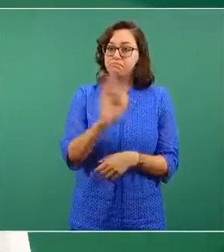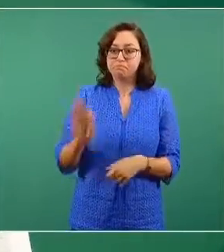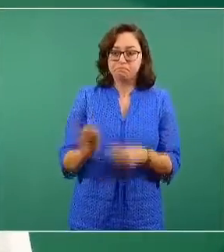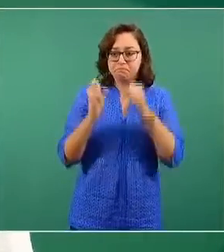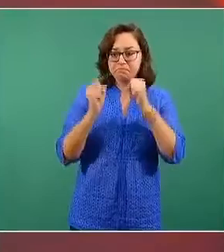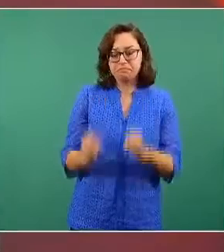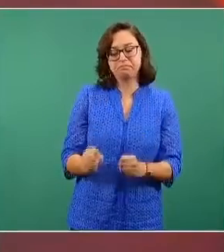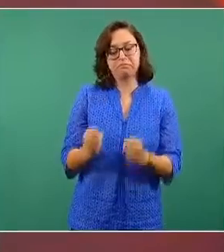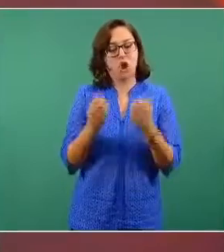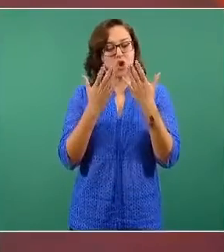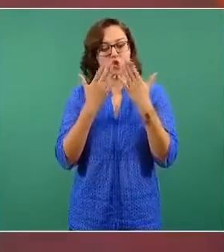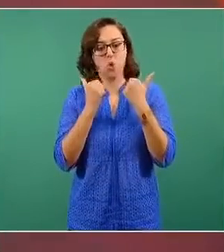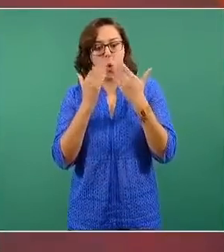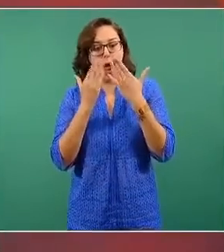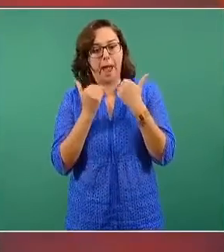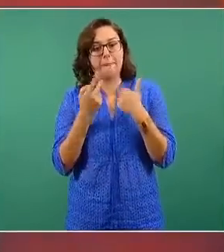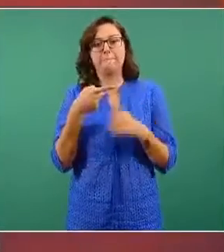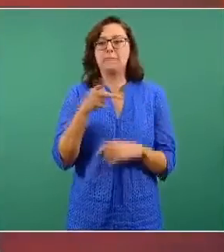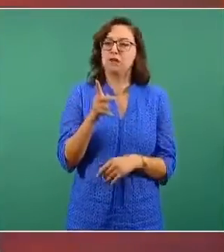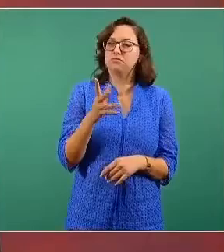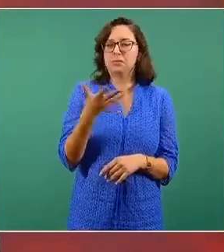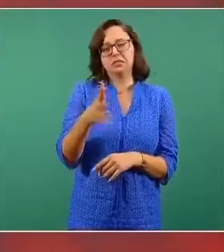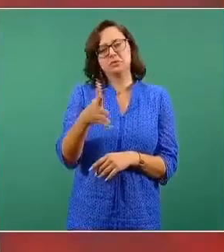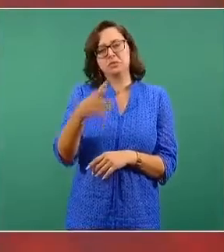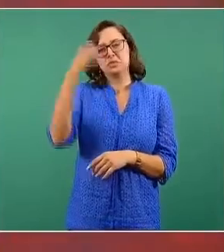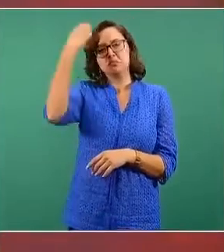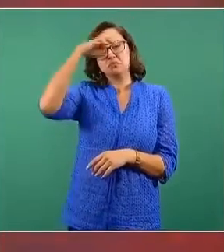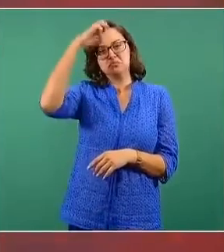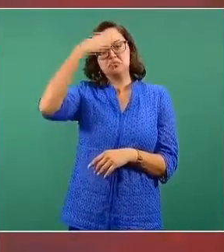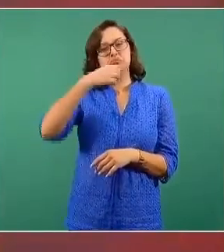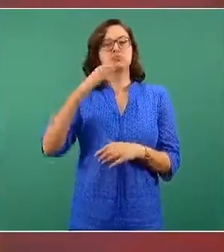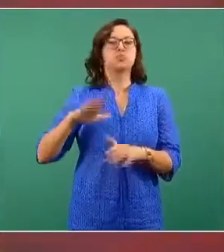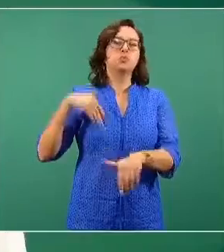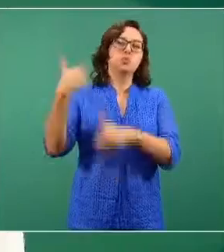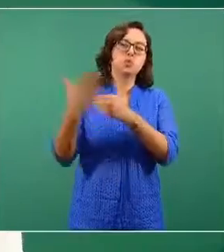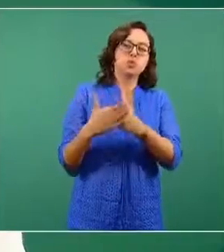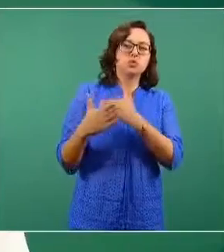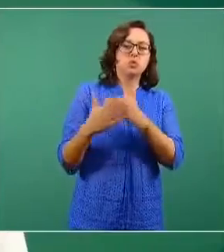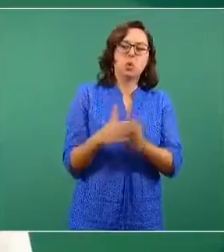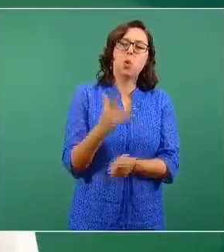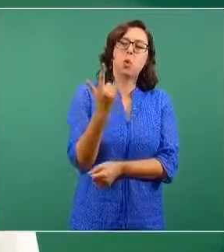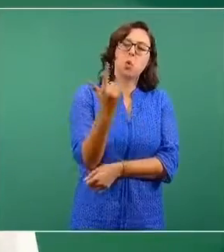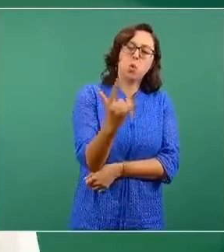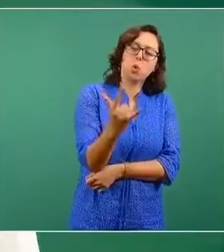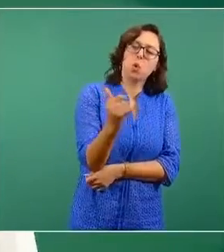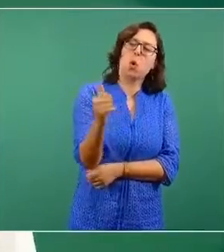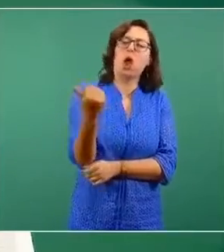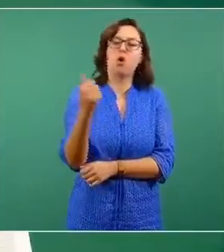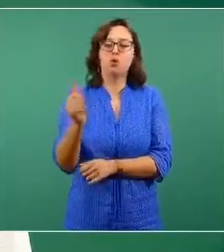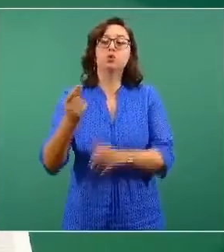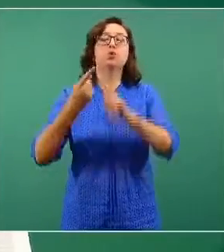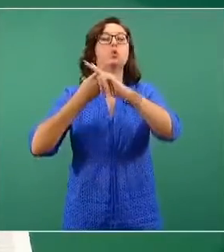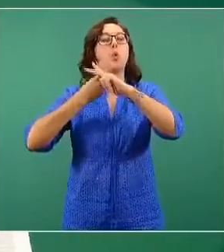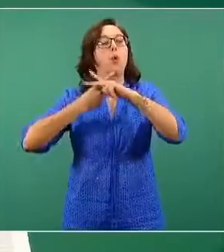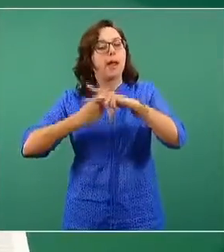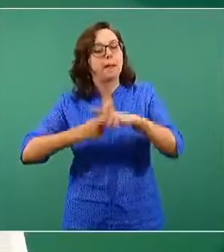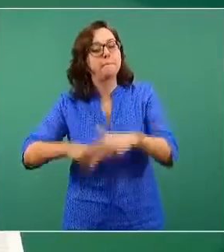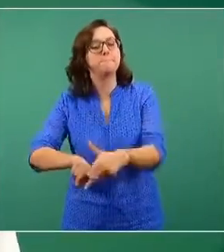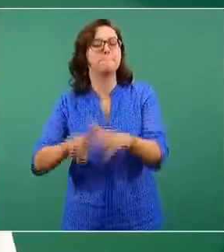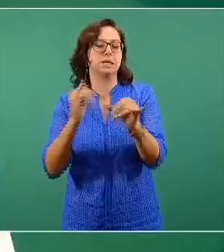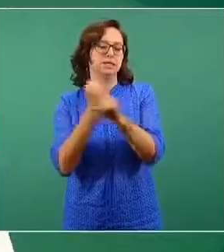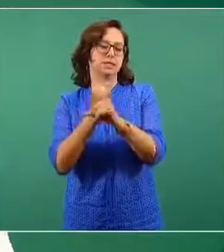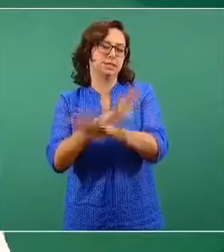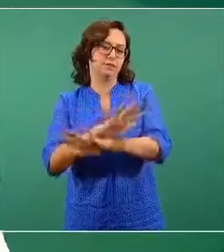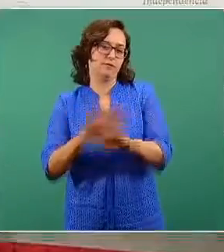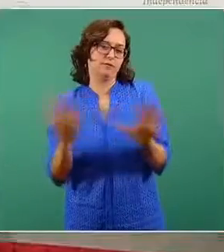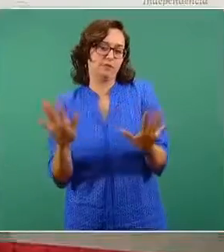pero de acuerdo a la experiencia, es posible que en julio o agosto ya aparezcan algunas de las publicaciones que indican